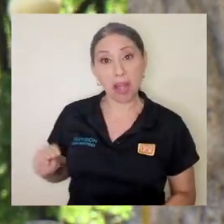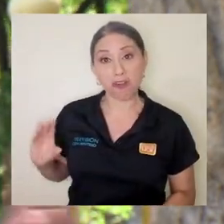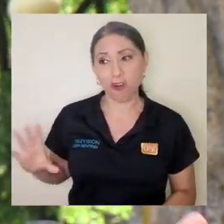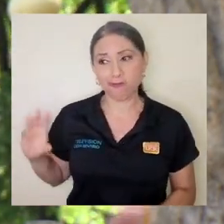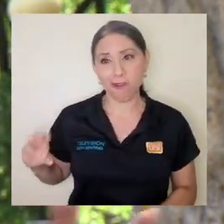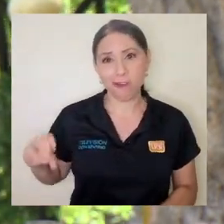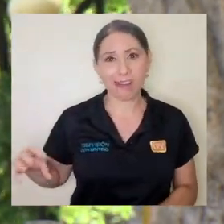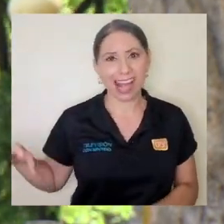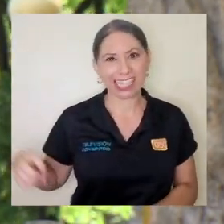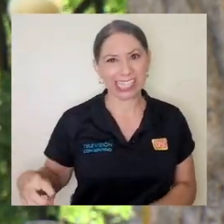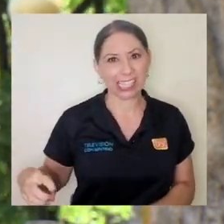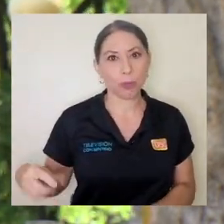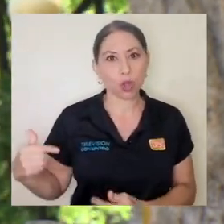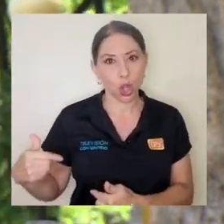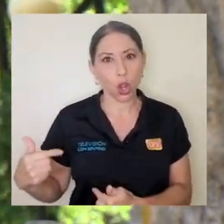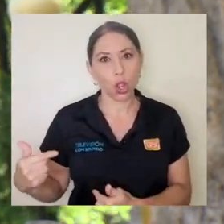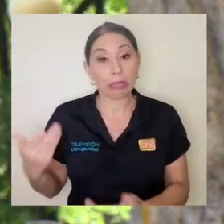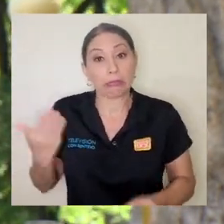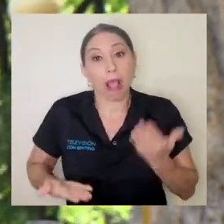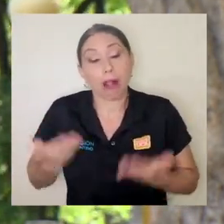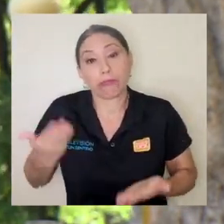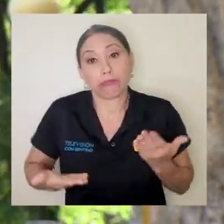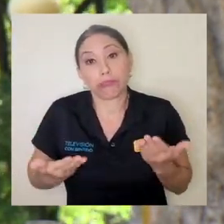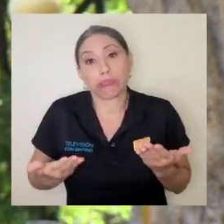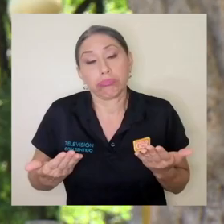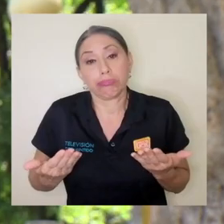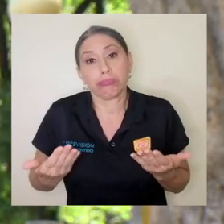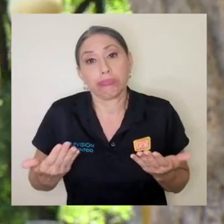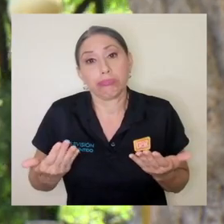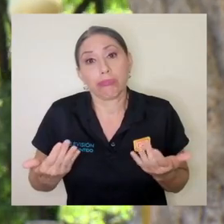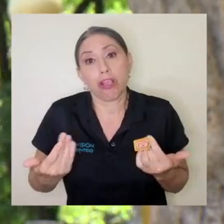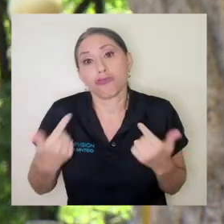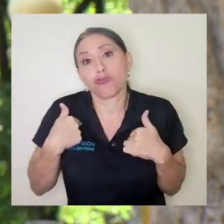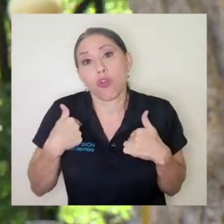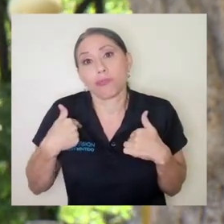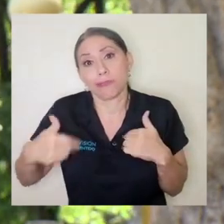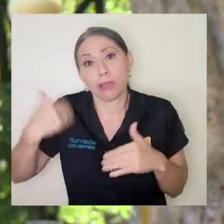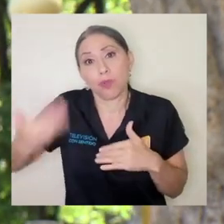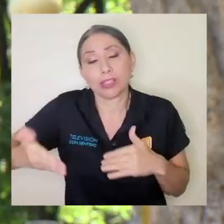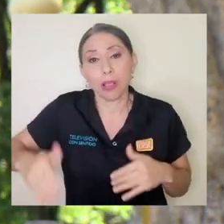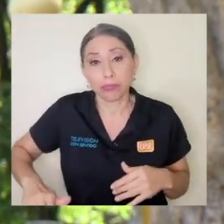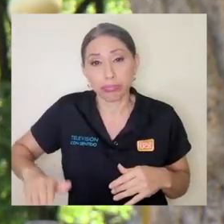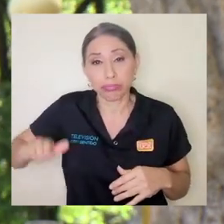a mí de pequeño me mordí un perro puede ser que si yo